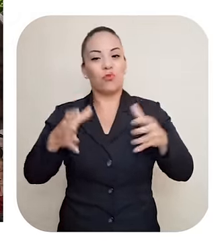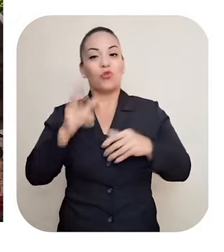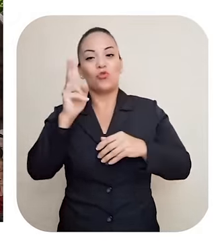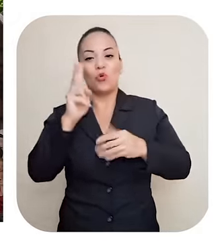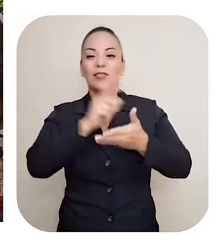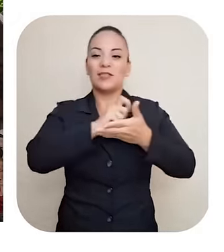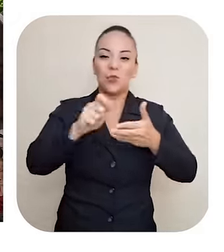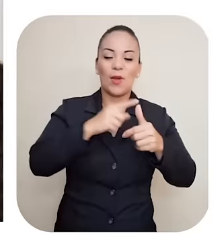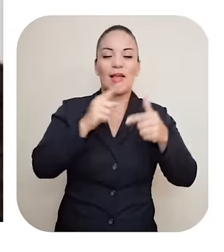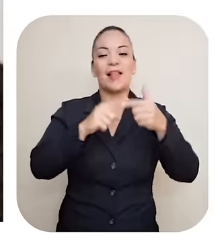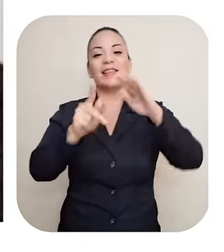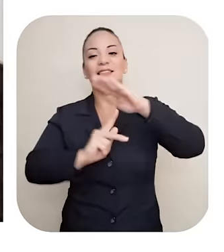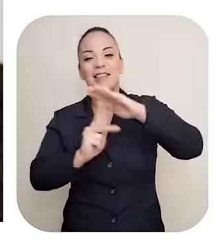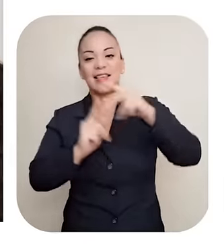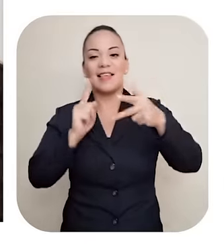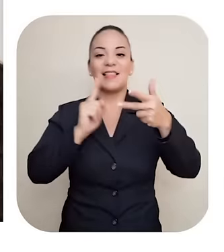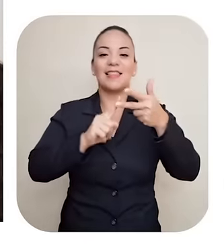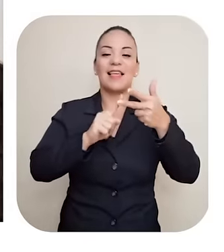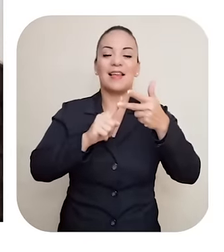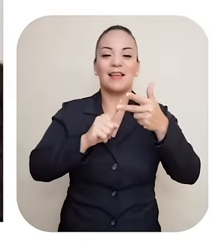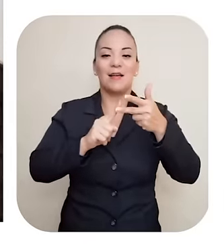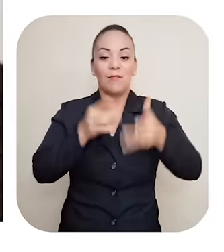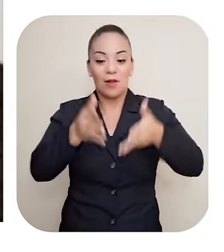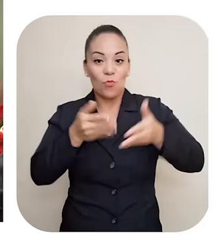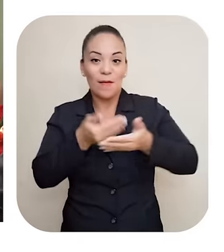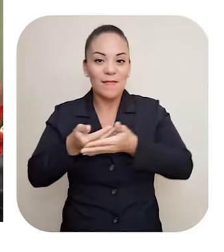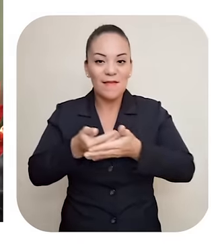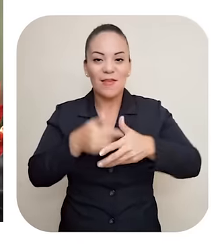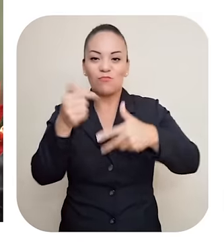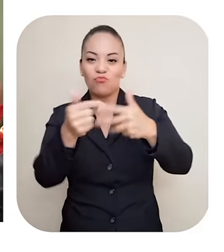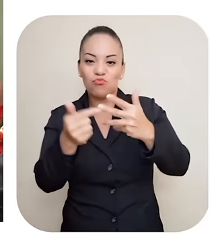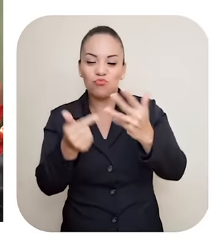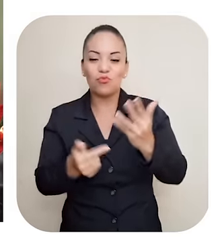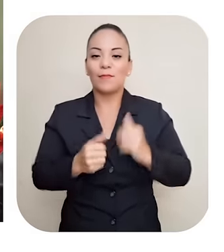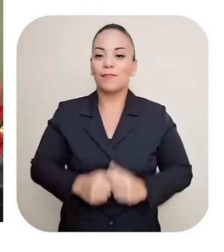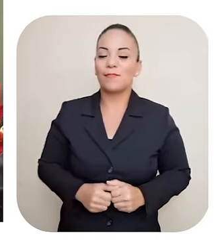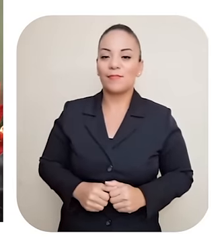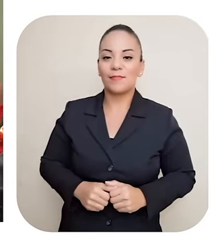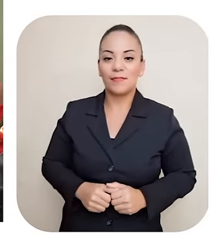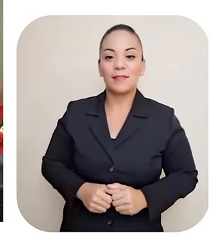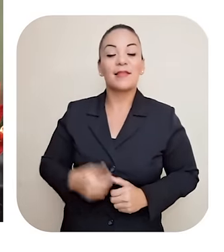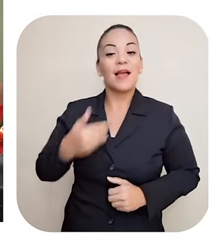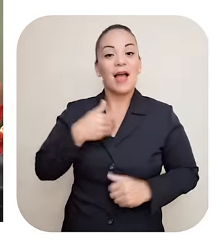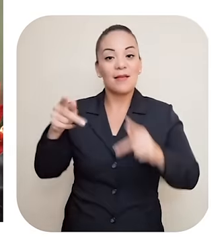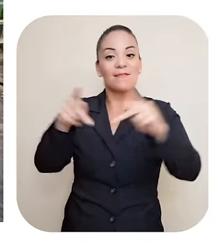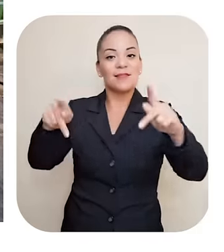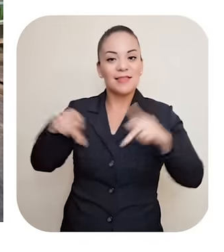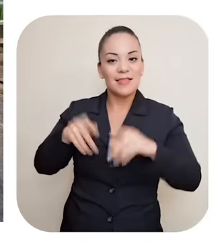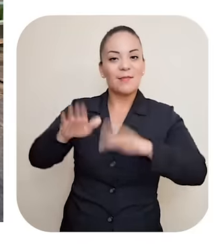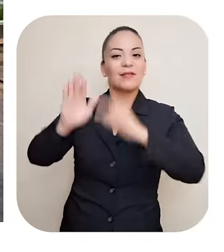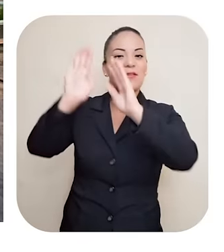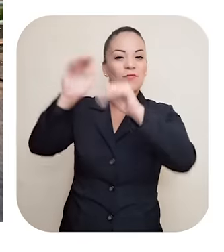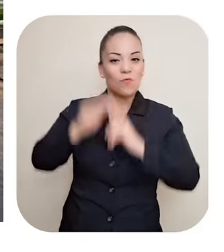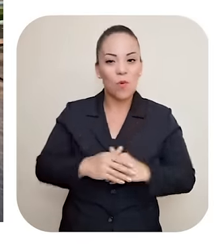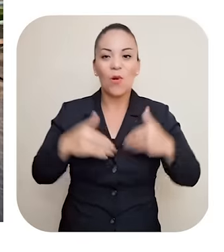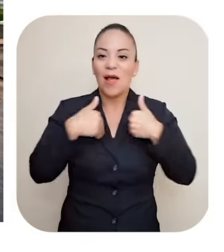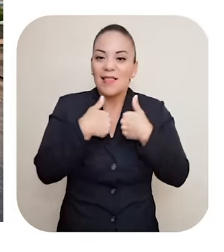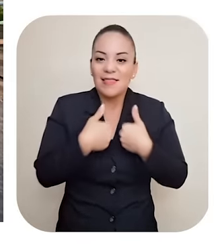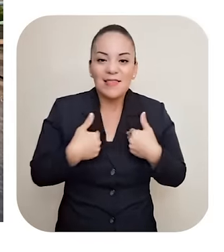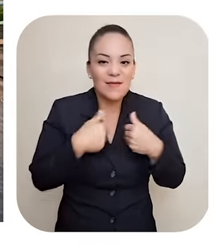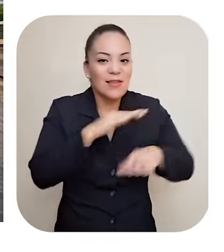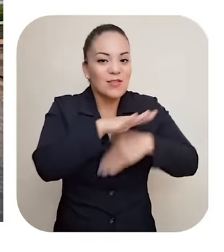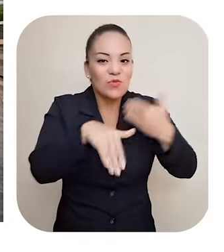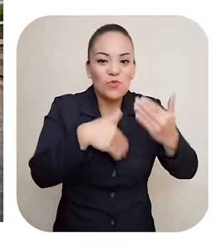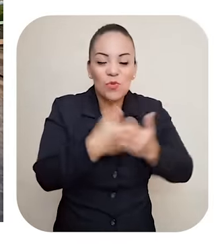centros de cuido Comedores Para que los niños Canchas de fútbol, piscina De básquetbol y de todo Zoológico Para que no, los niños de